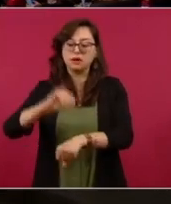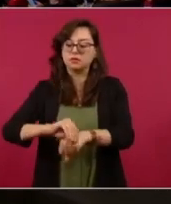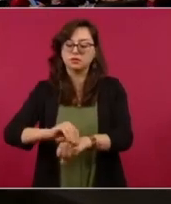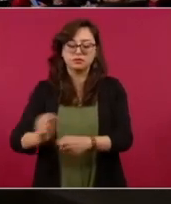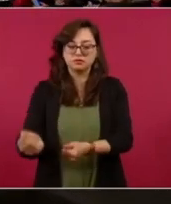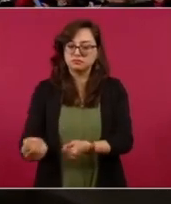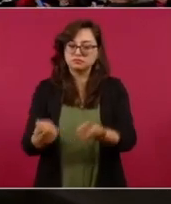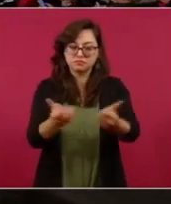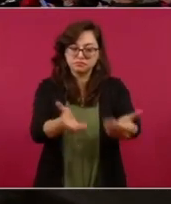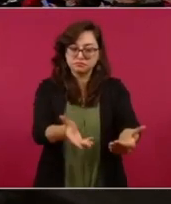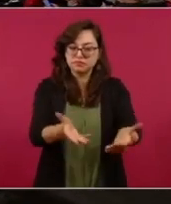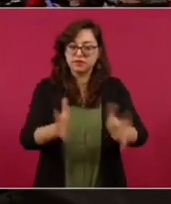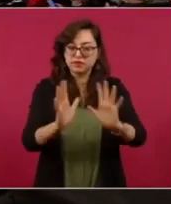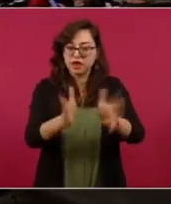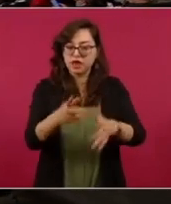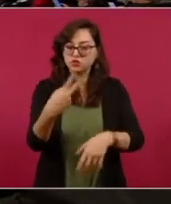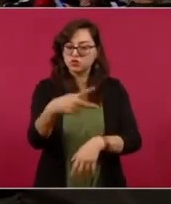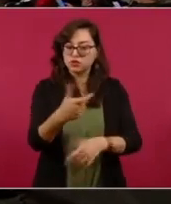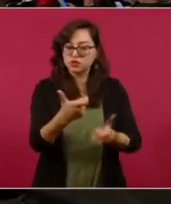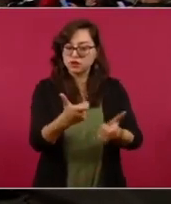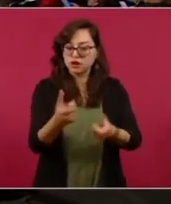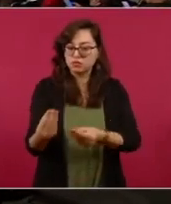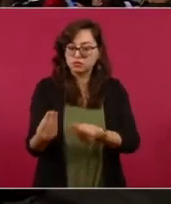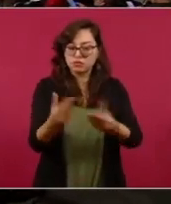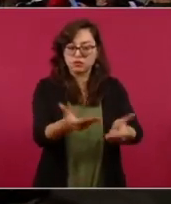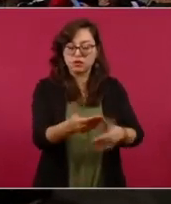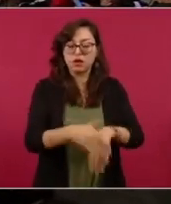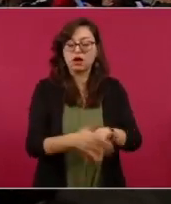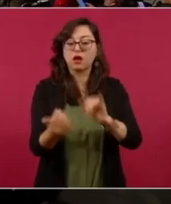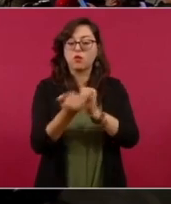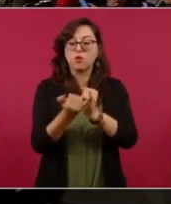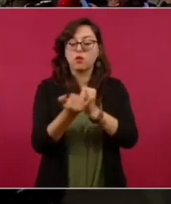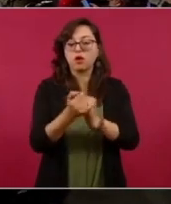Cárdenas Palomín.